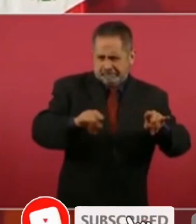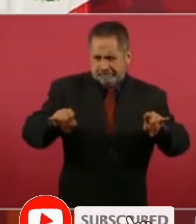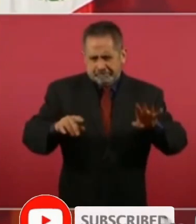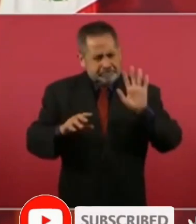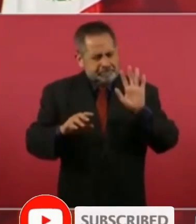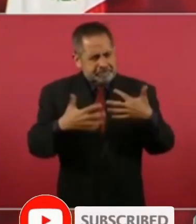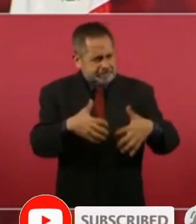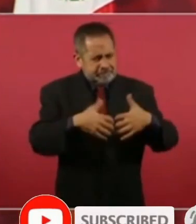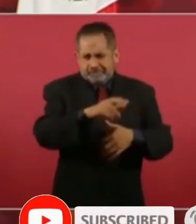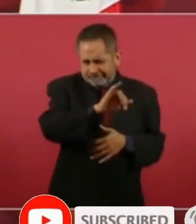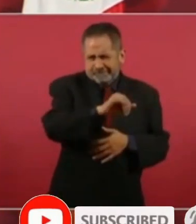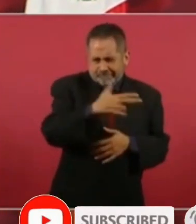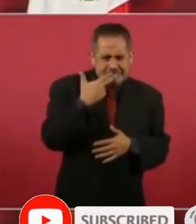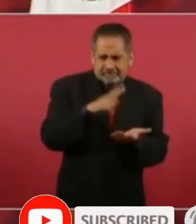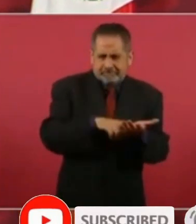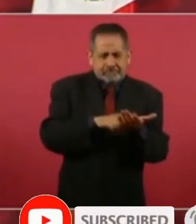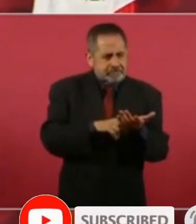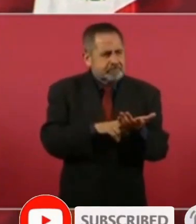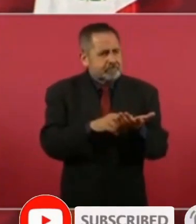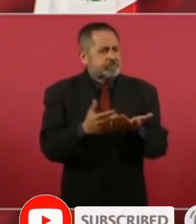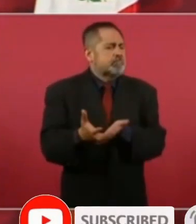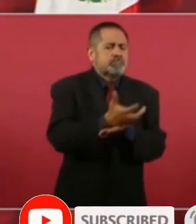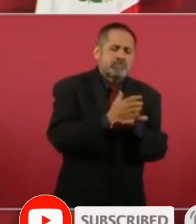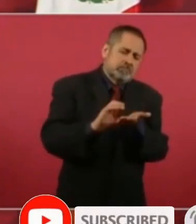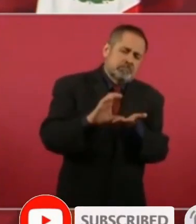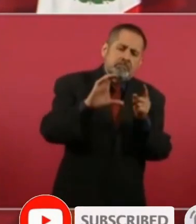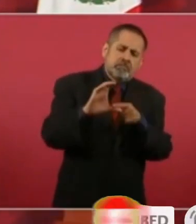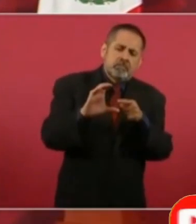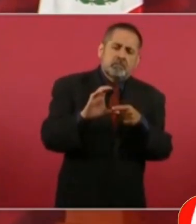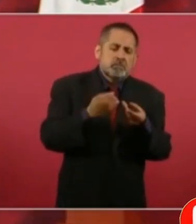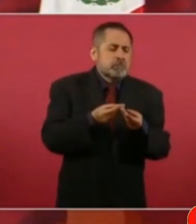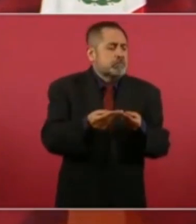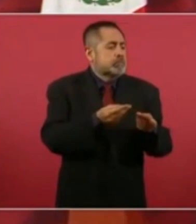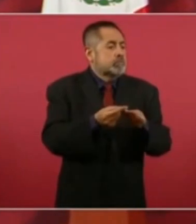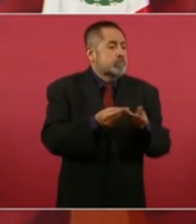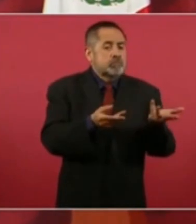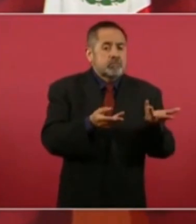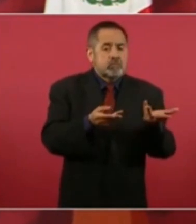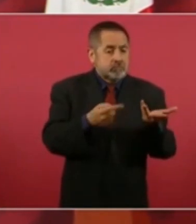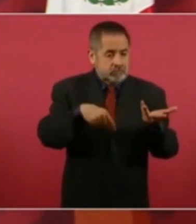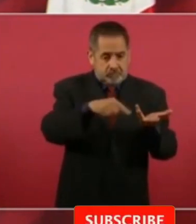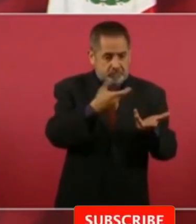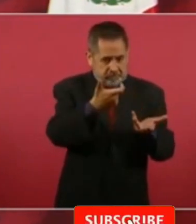de autopartes. Pero, ¿cuánto dinero se queda?